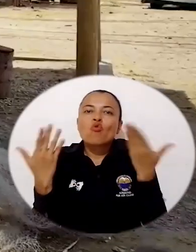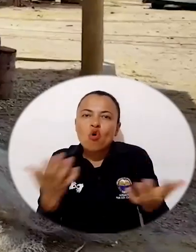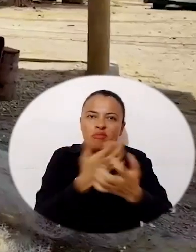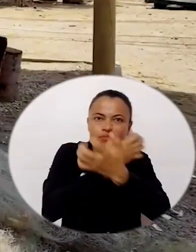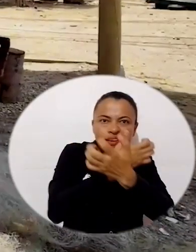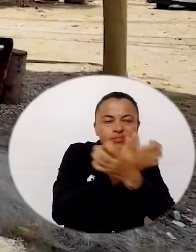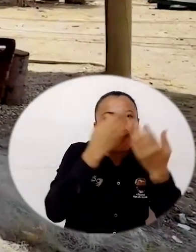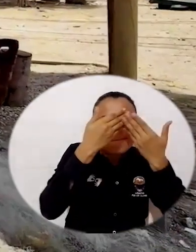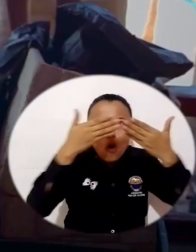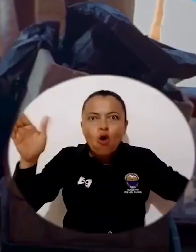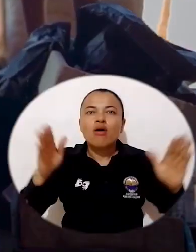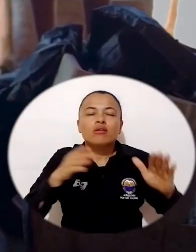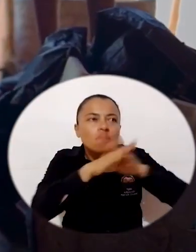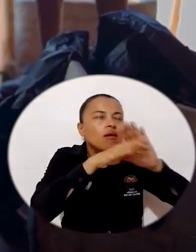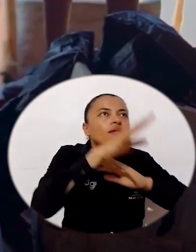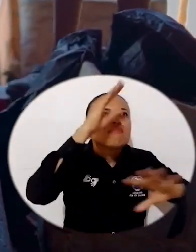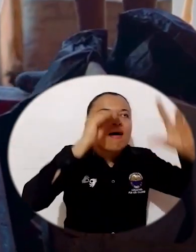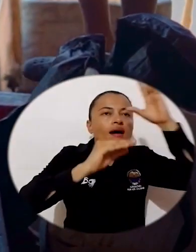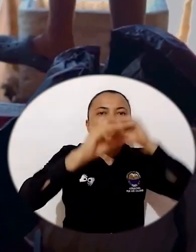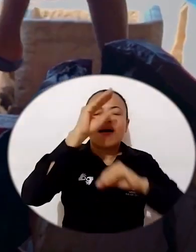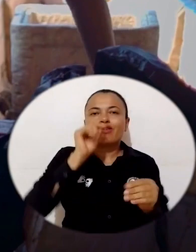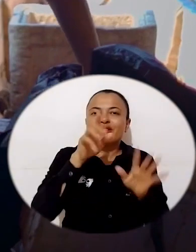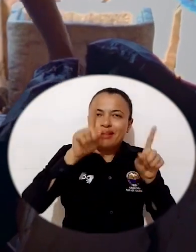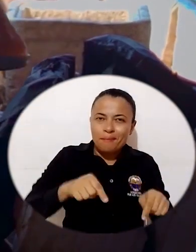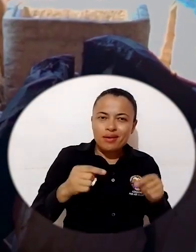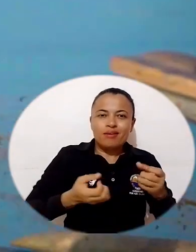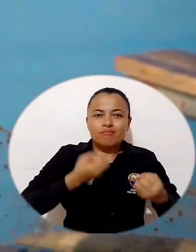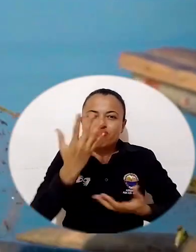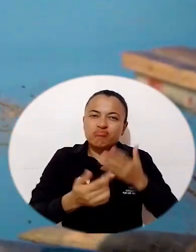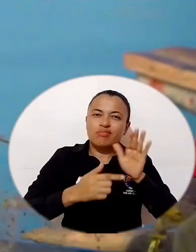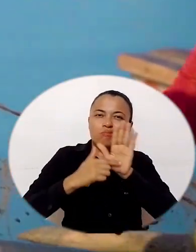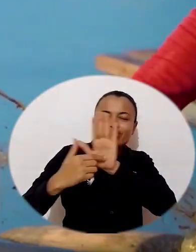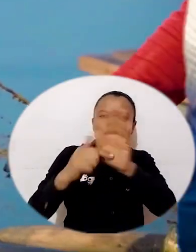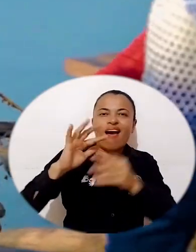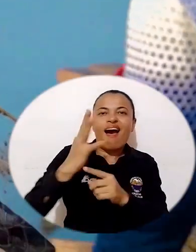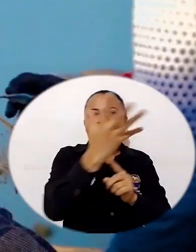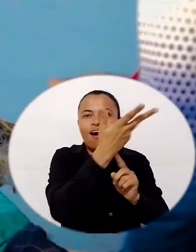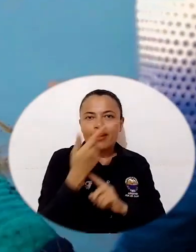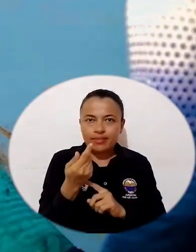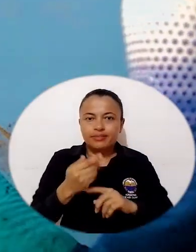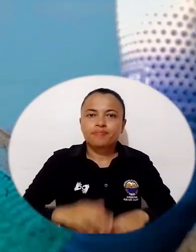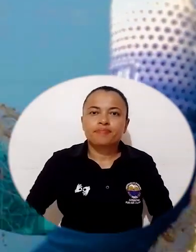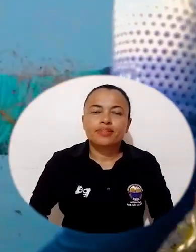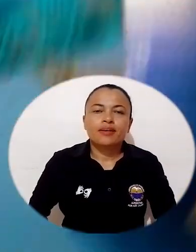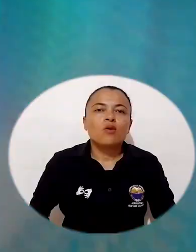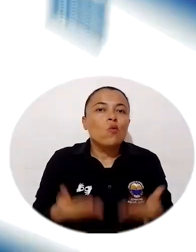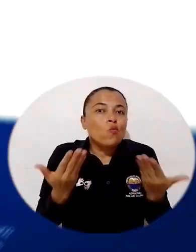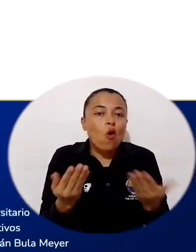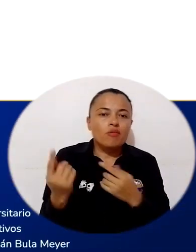mediante ciencia abierta con acceso a los conocimientos y creaciones artísticas de la universidad en espacios como